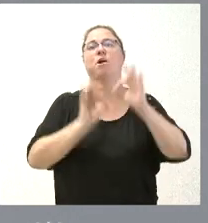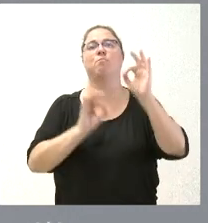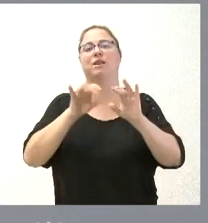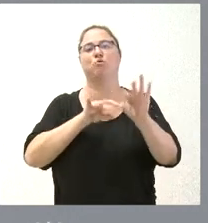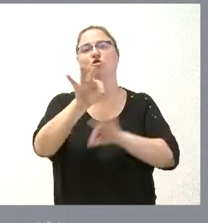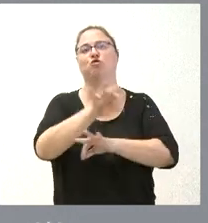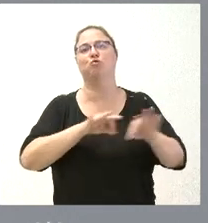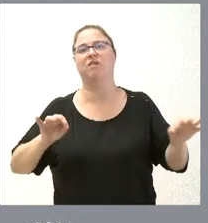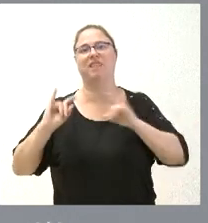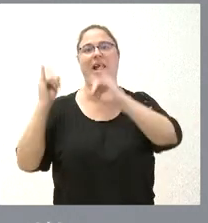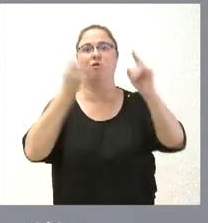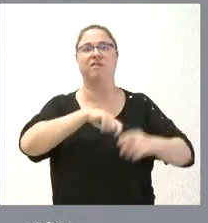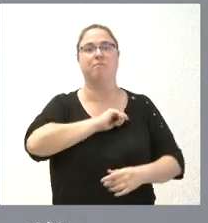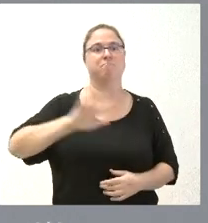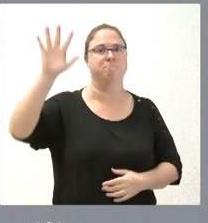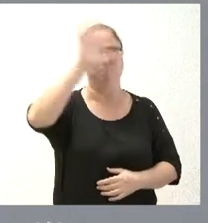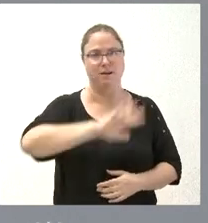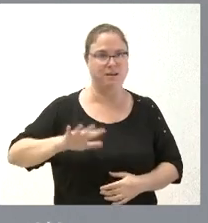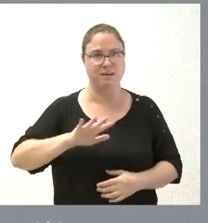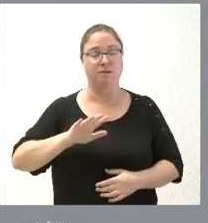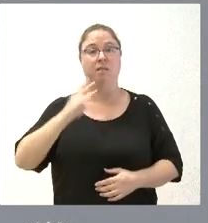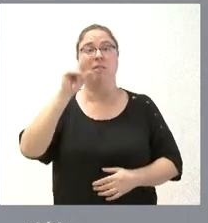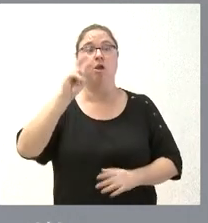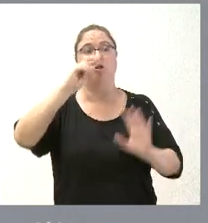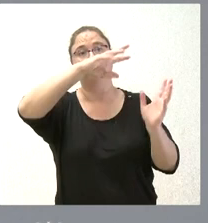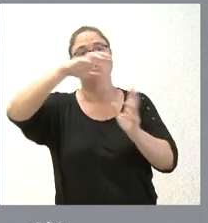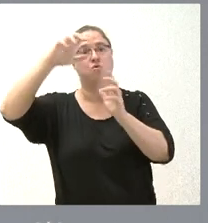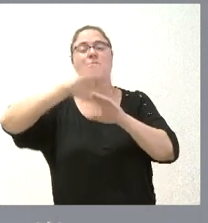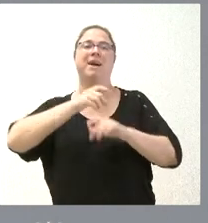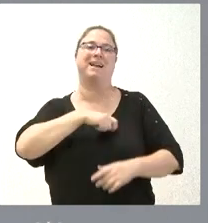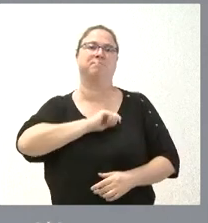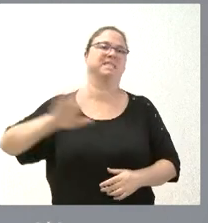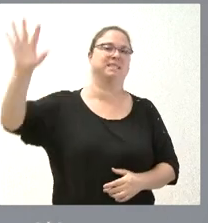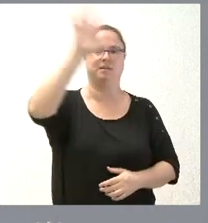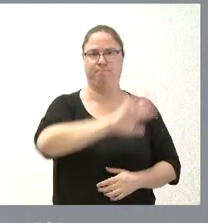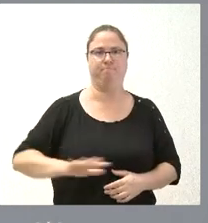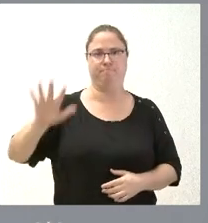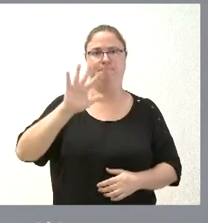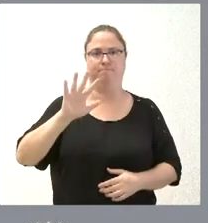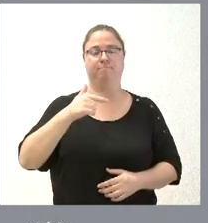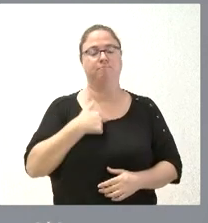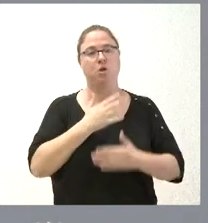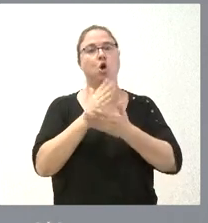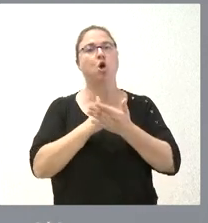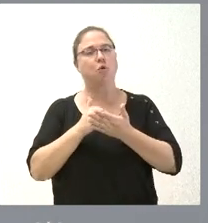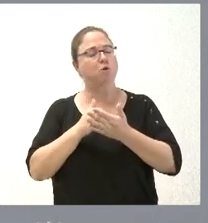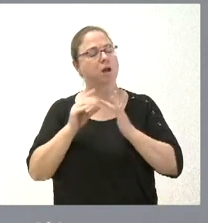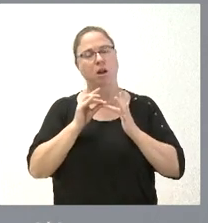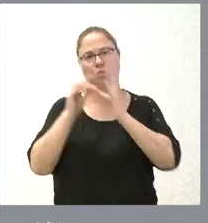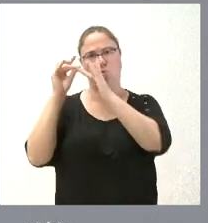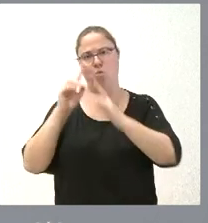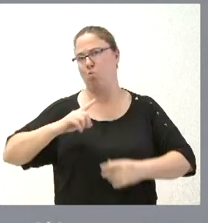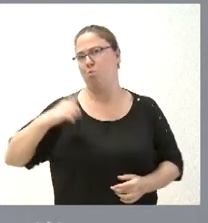superficie forestal de toda España y es sumidero de CO2 que computa para todo el país por tanto nuestra comunidad es la número uno